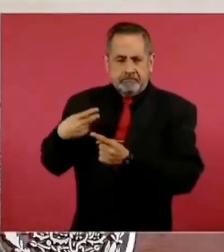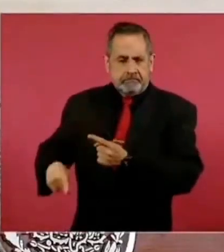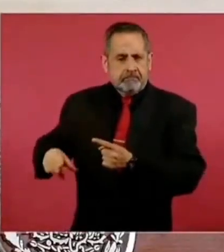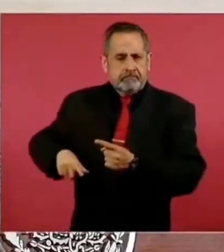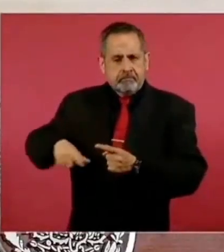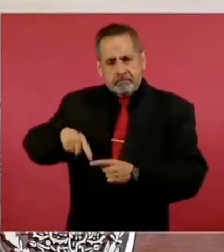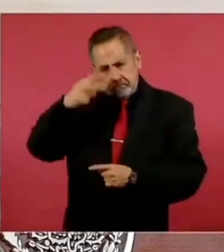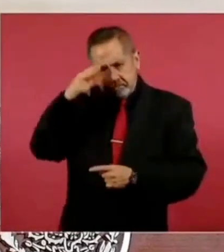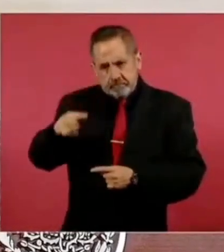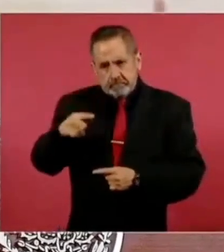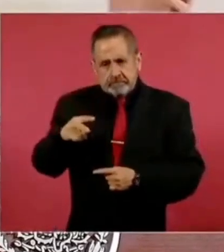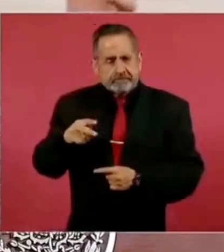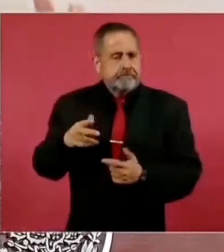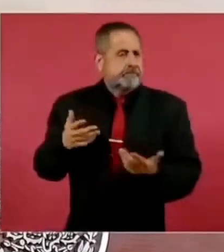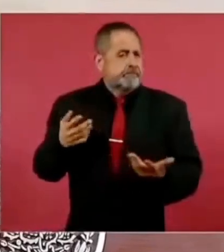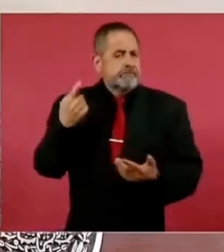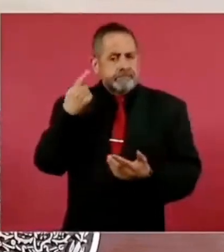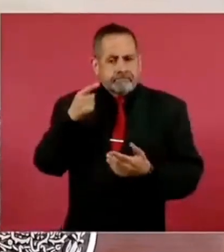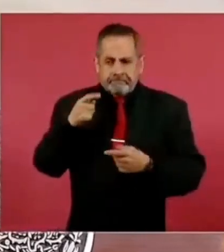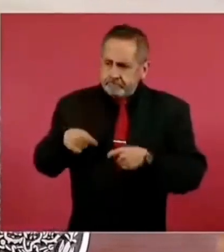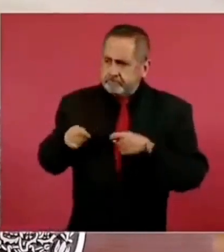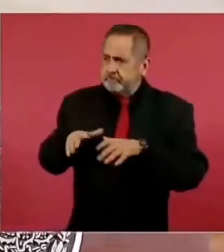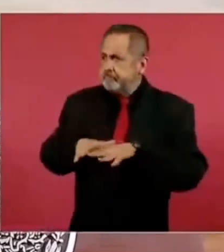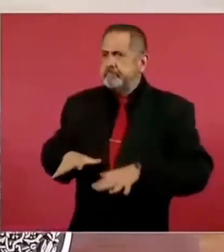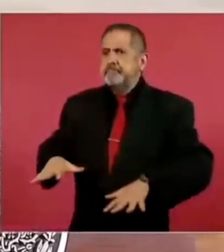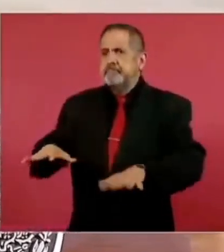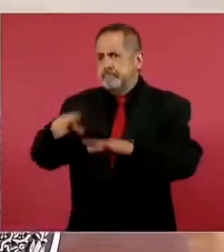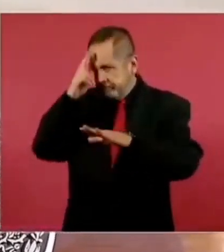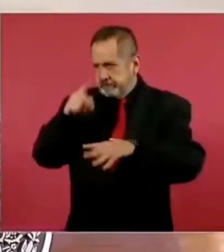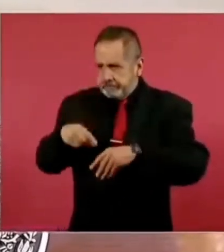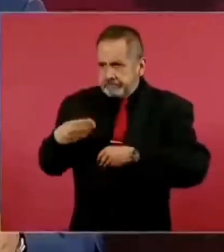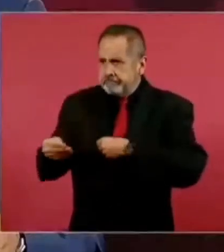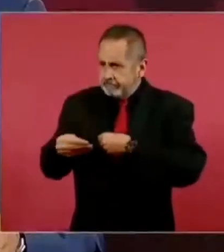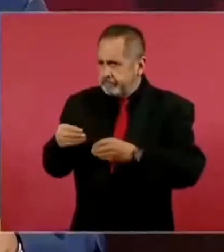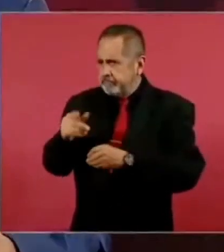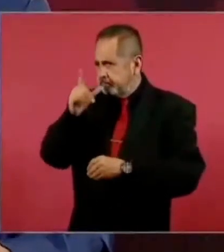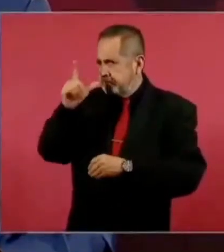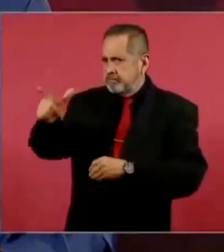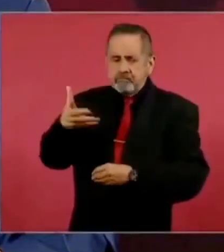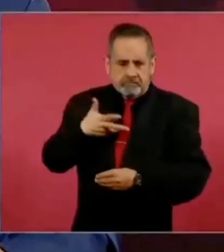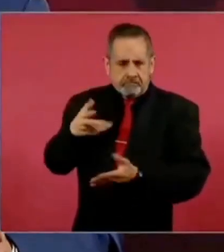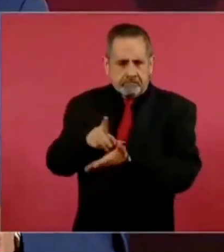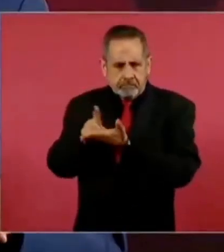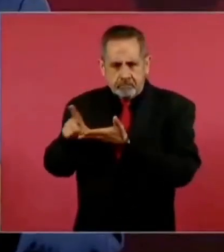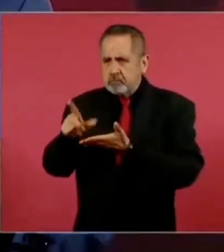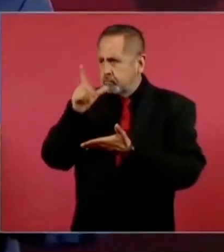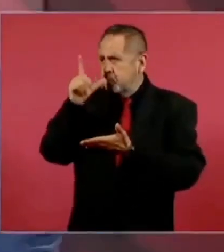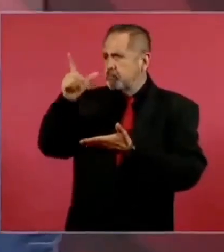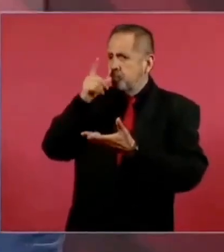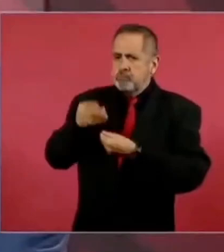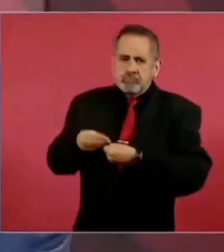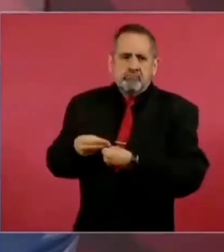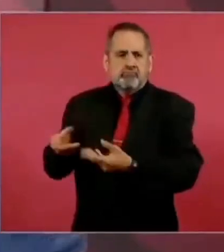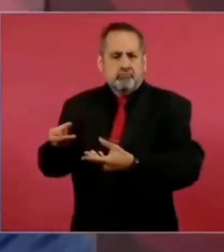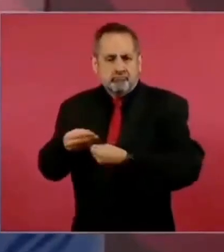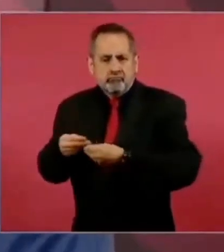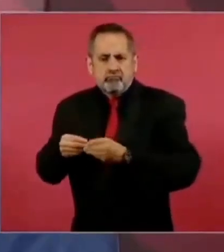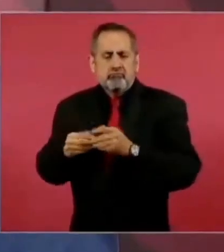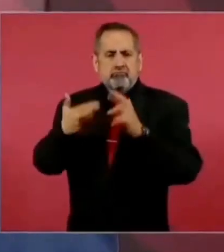para garantizar a los mexicanos el derecho a la electrificación.